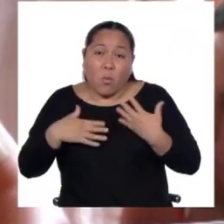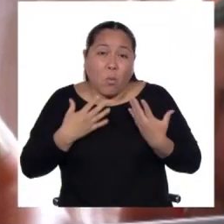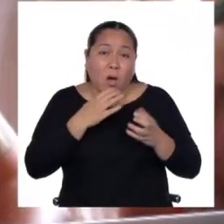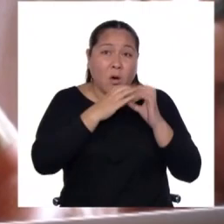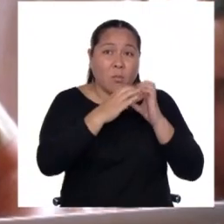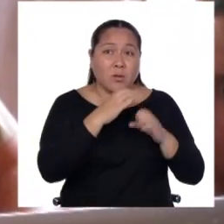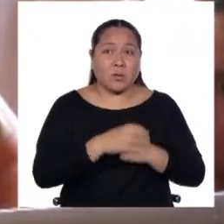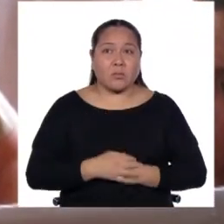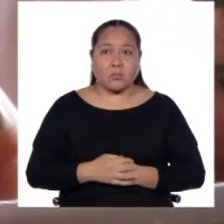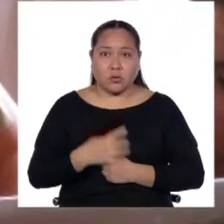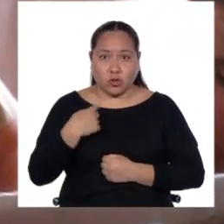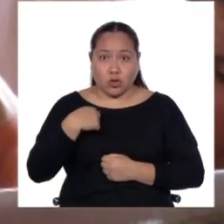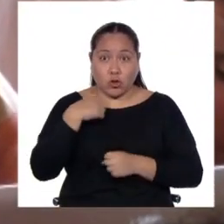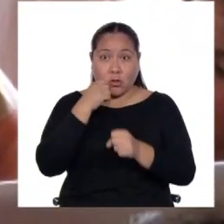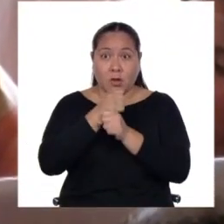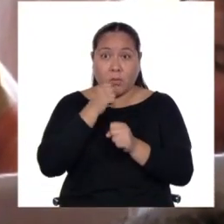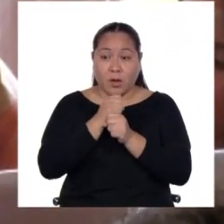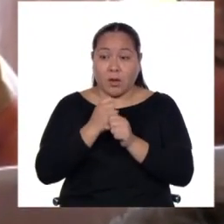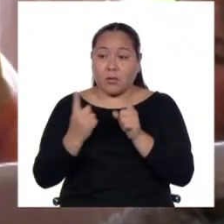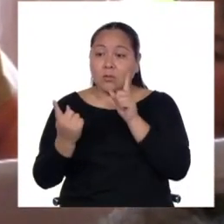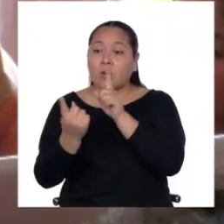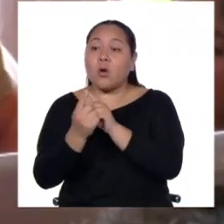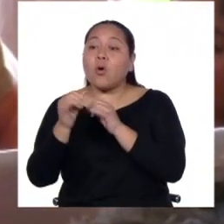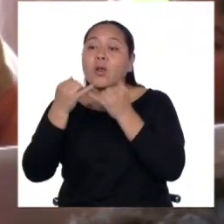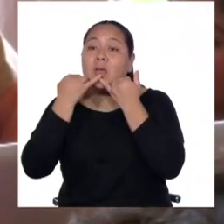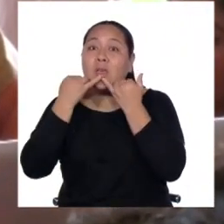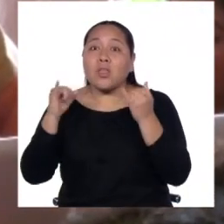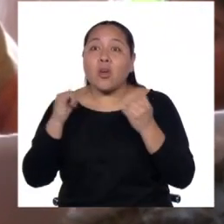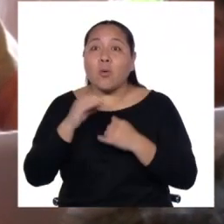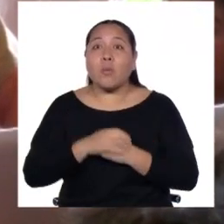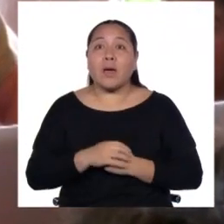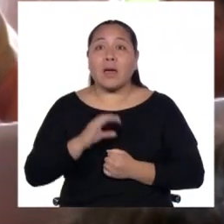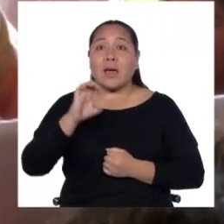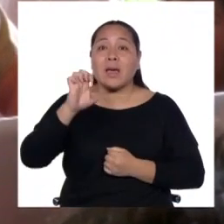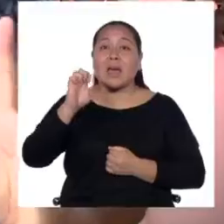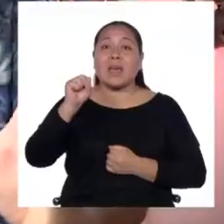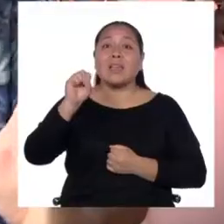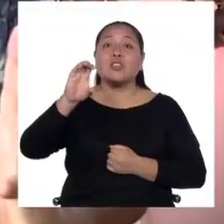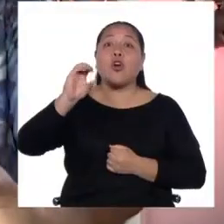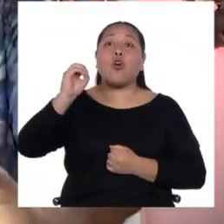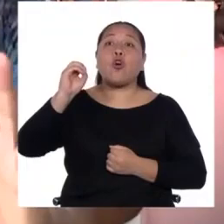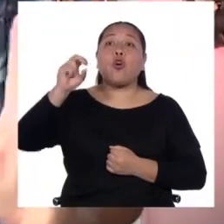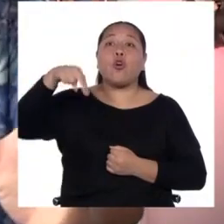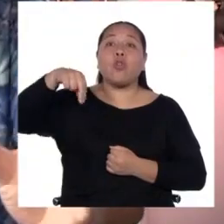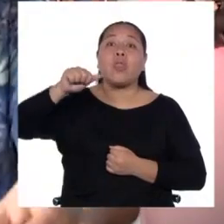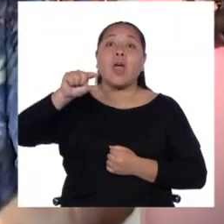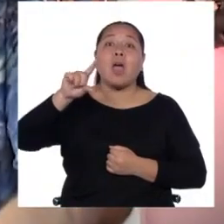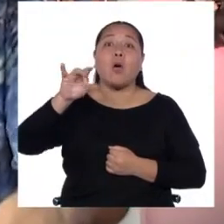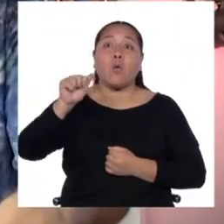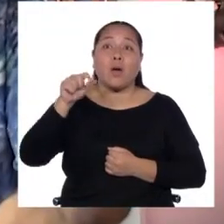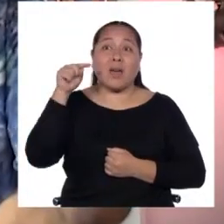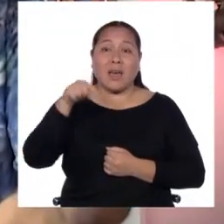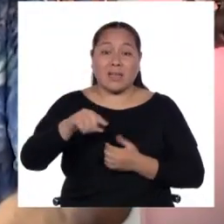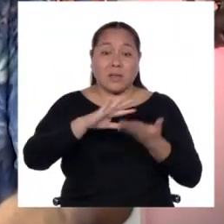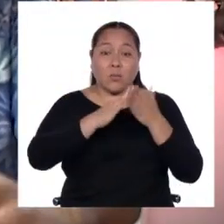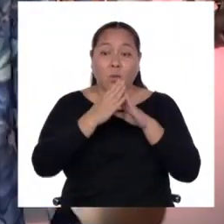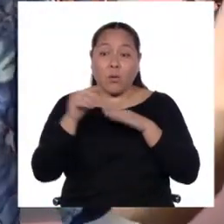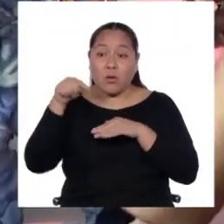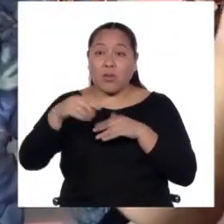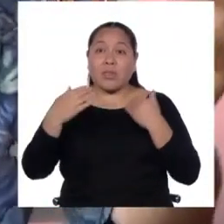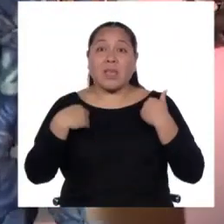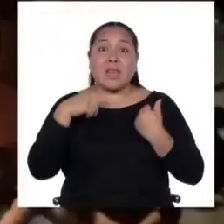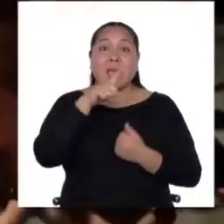Y bueno, yo trabajé con un idioma que se llama Isconagua, y el pueblo Isconagua más o menos tiene alrededor de 100 personas,